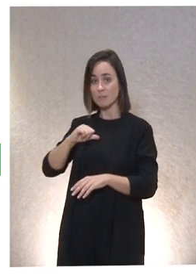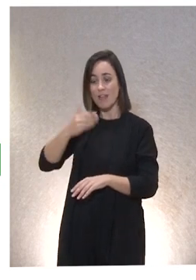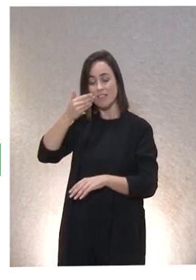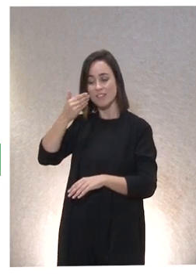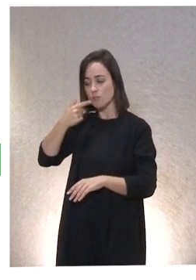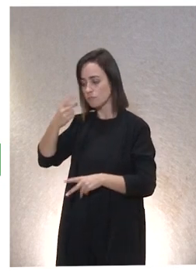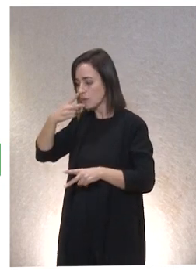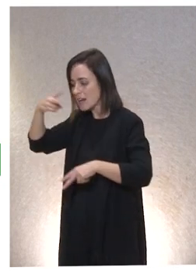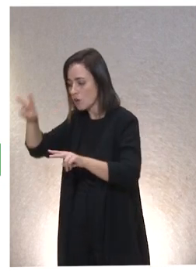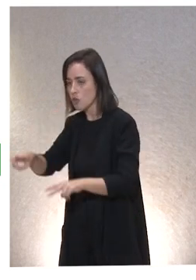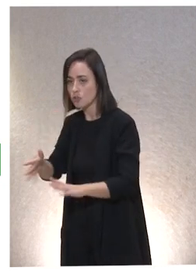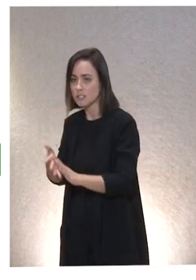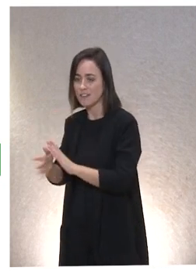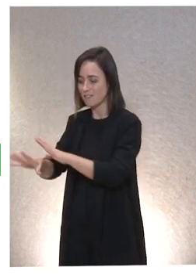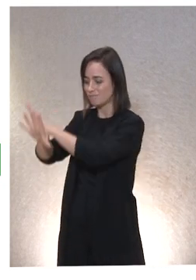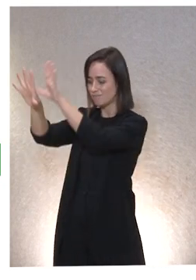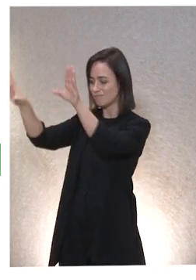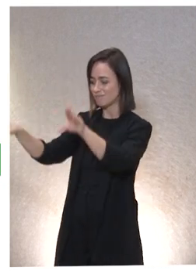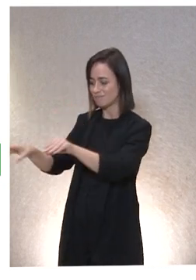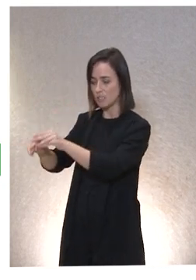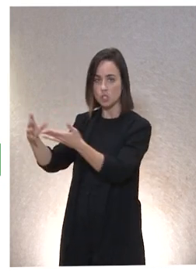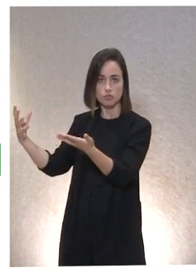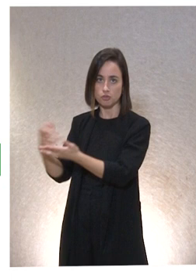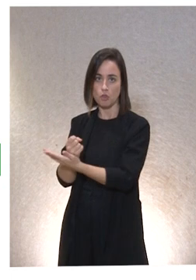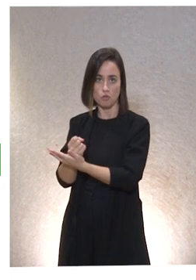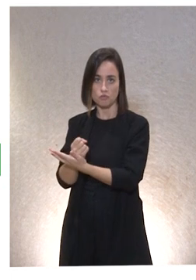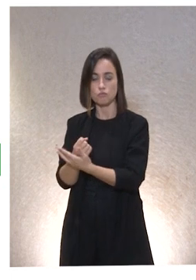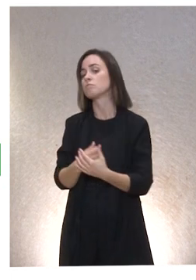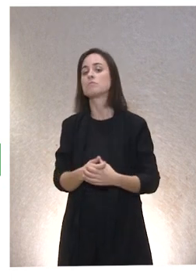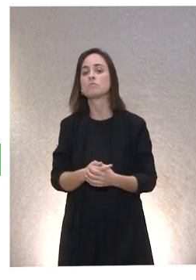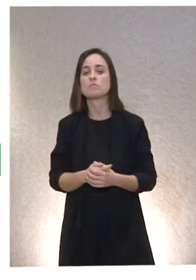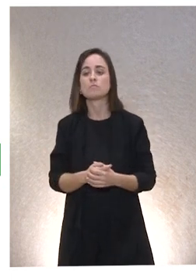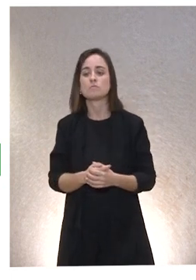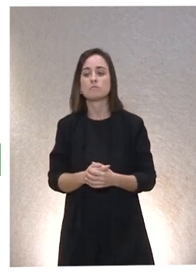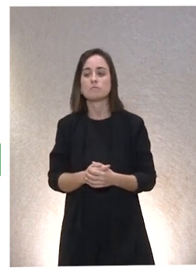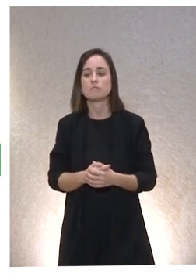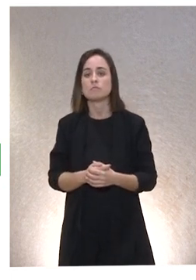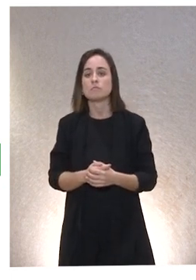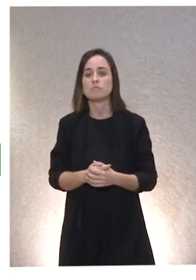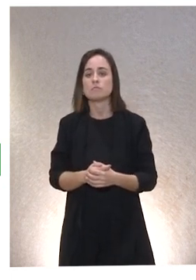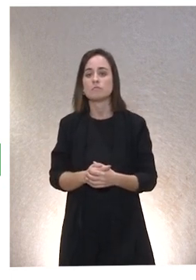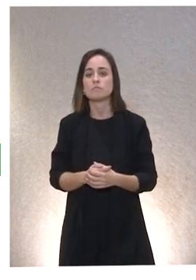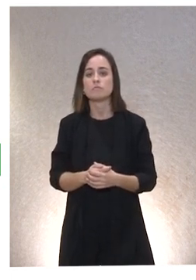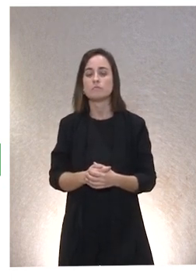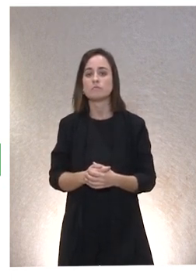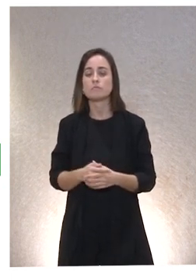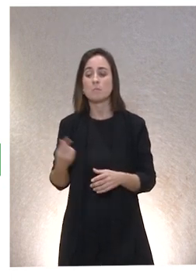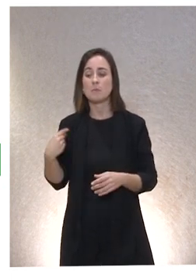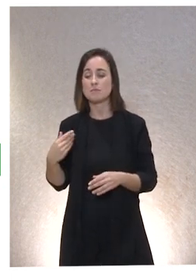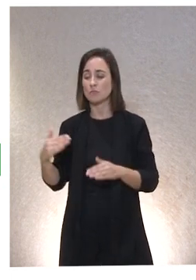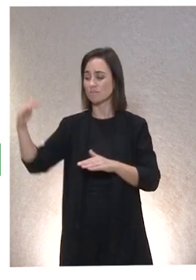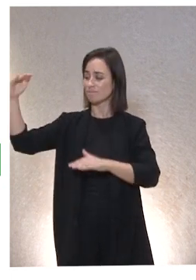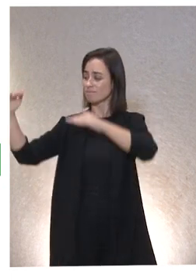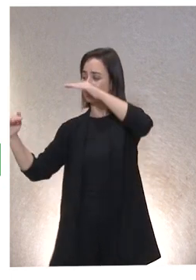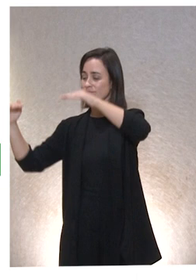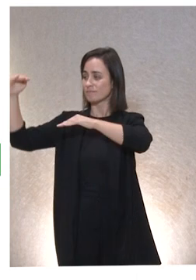acoge todo. Si realmente es reconocida en su dignidad. En segundo lugar, esa asimetría debe